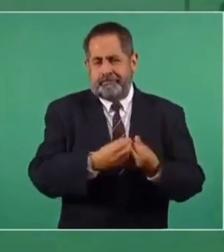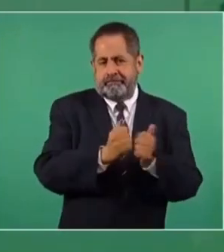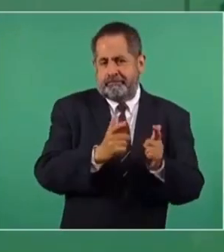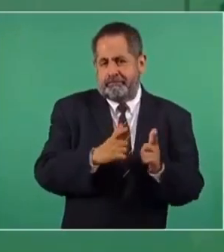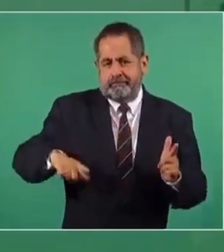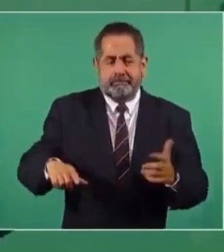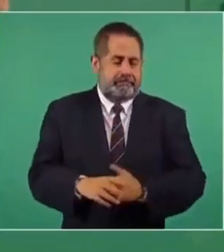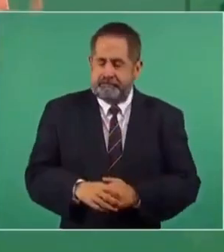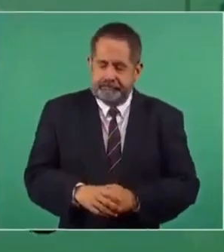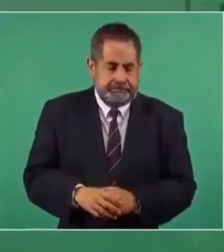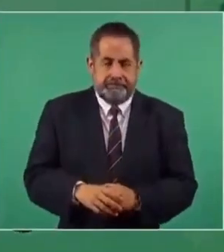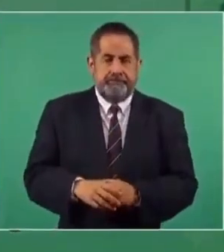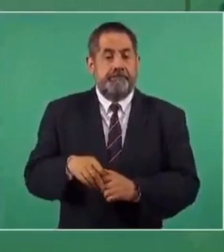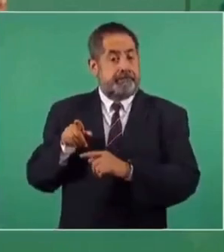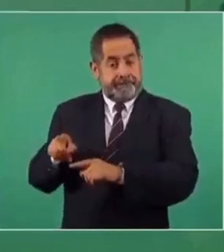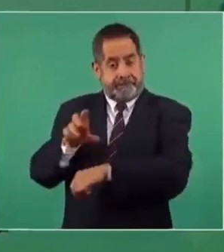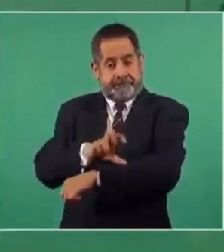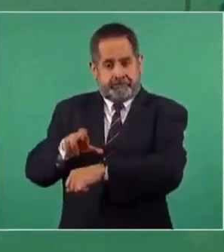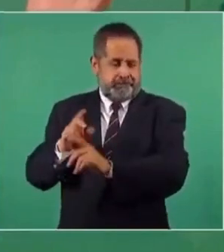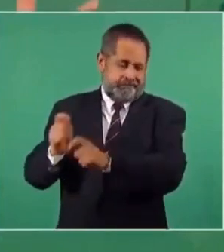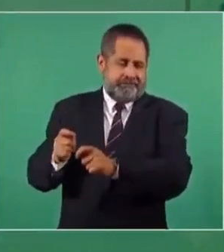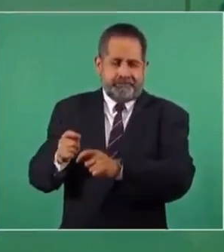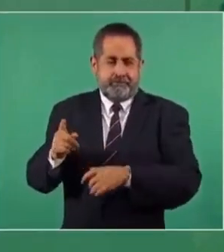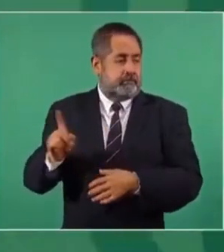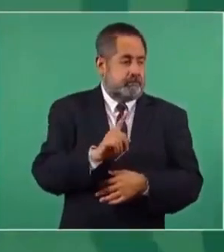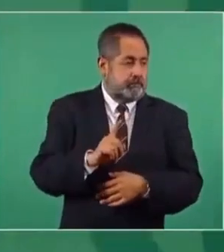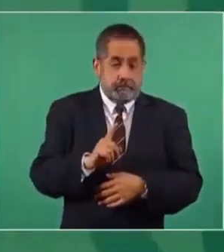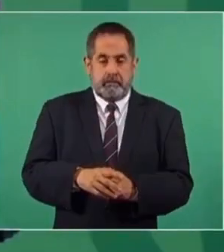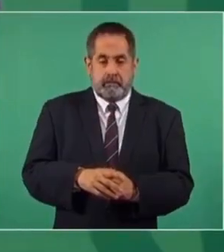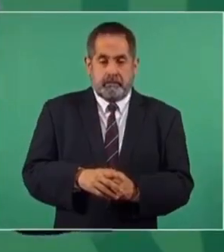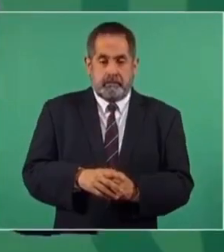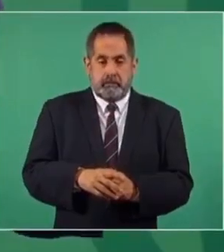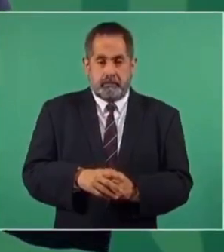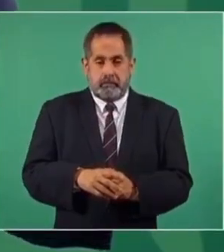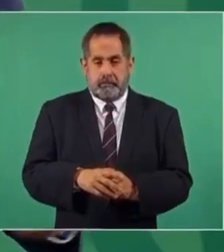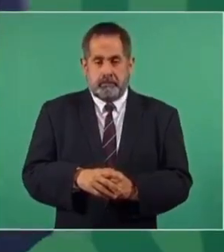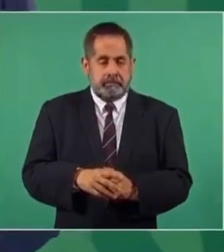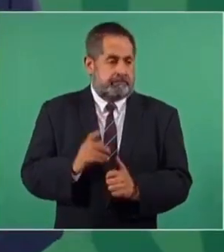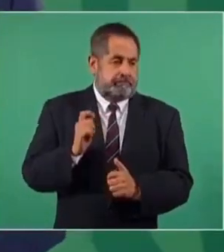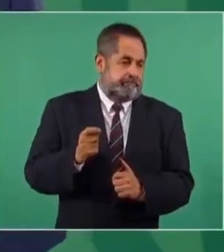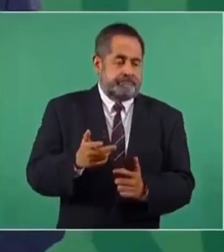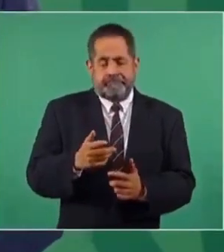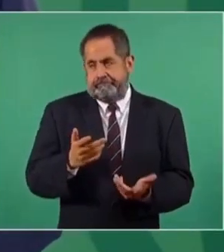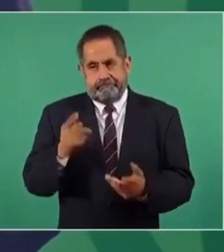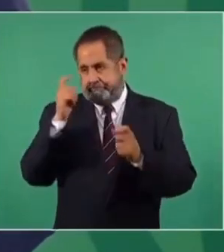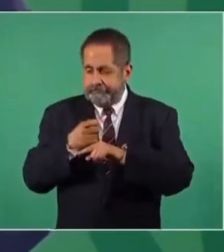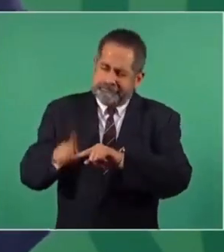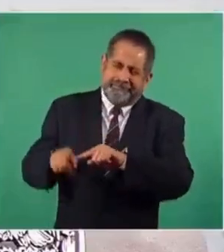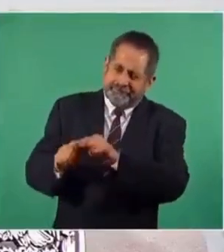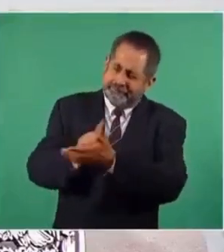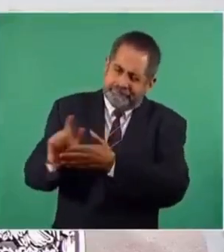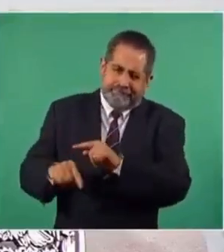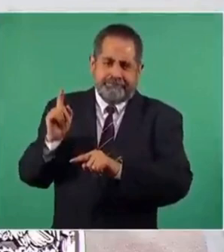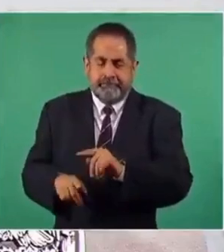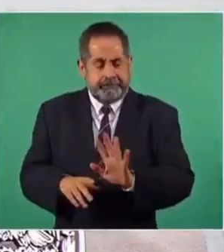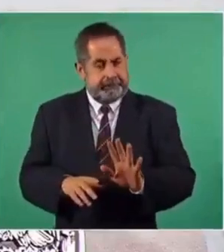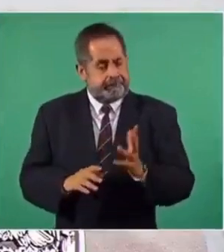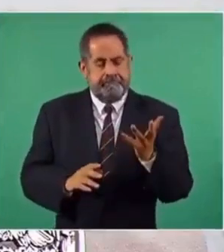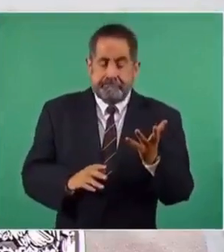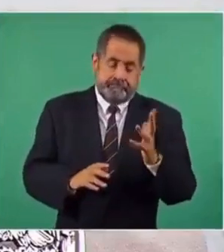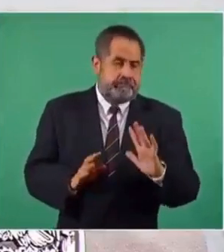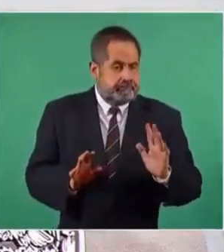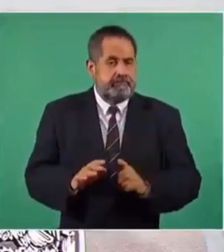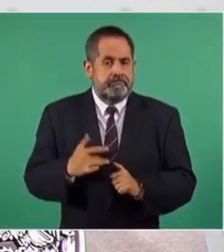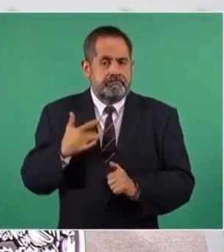elecciones de Estado. Bueno, pues este coordinador o delegado ya no está. Cuesta trabajo ir haciendo conciencia,